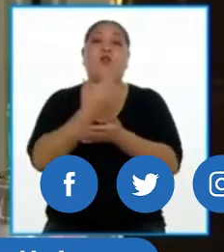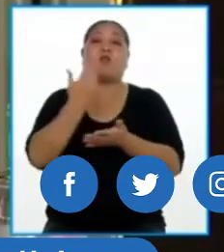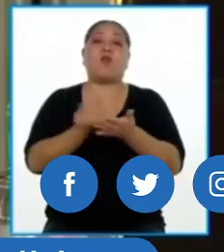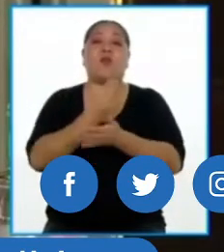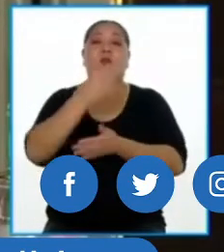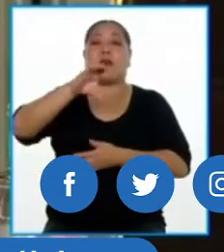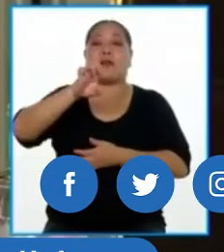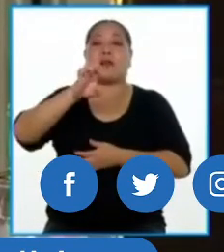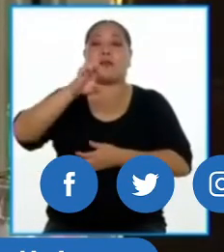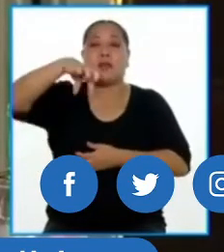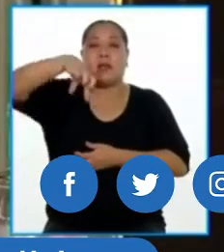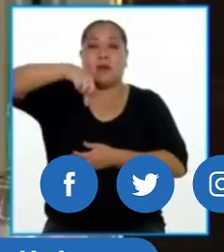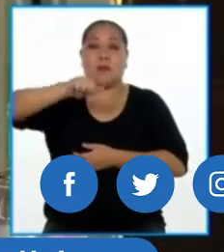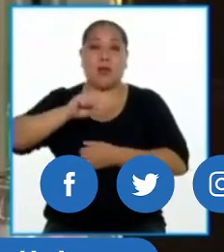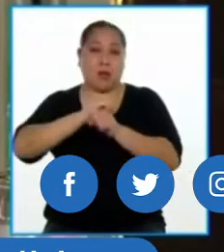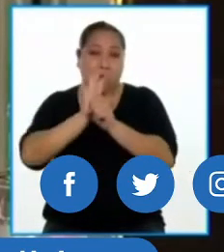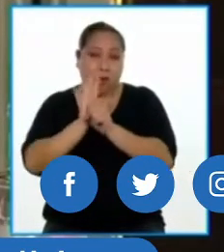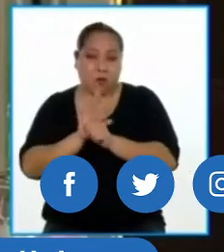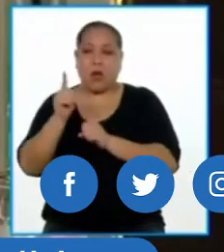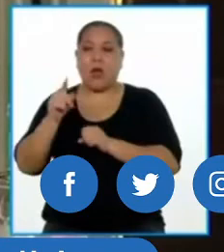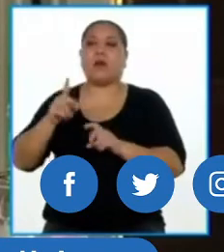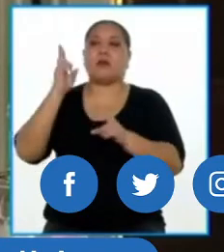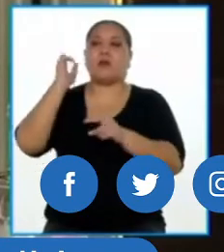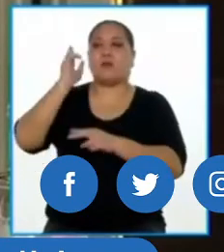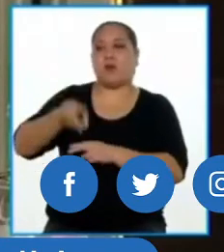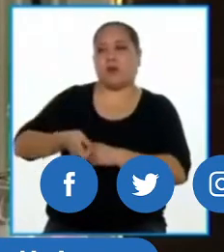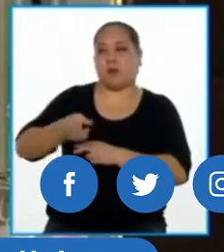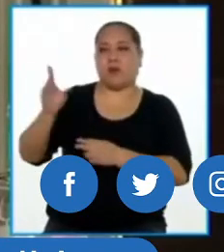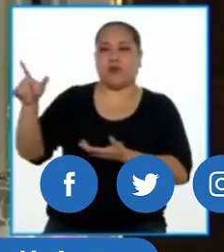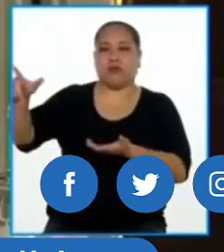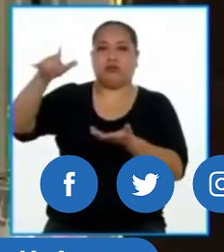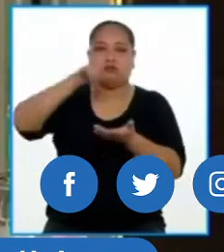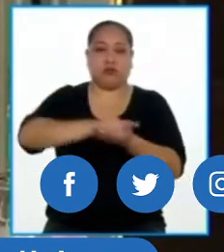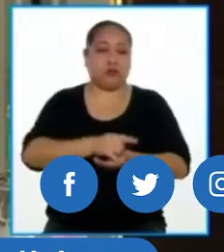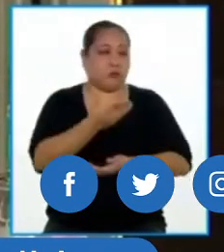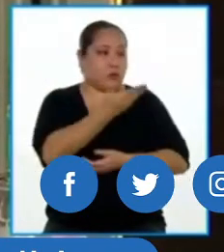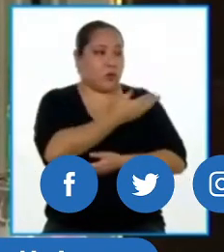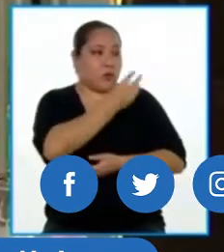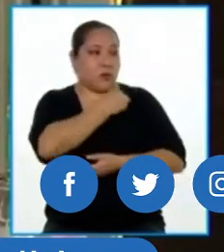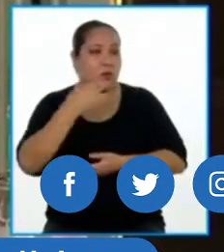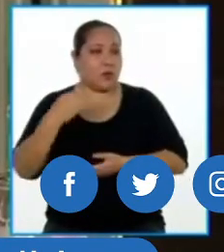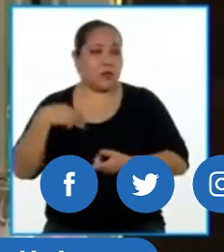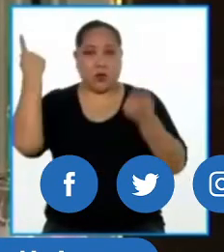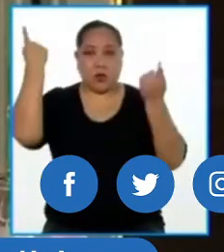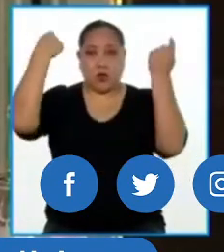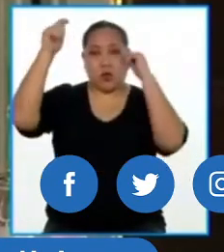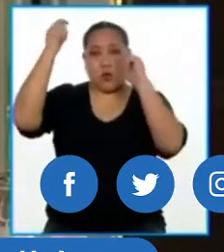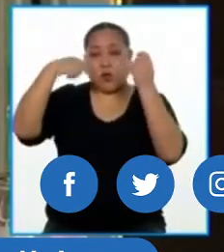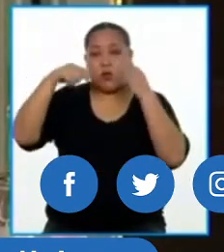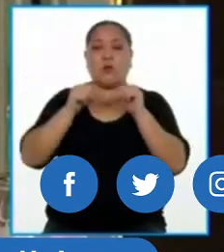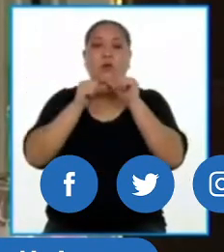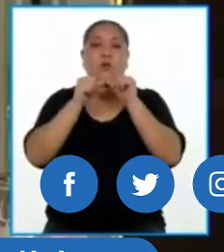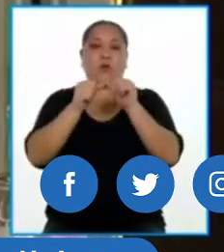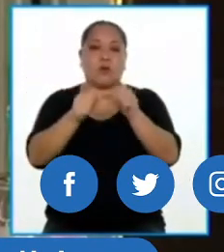a la ministra de Comercio Exterior y Turismo para que complete esta información.